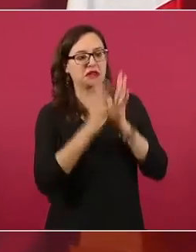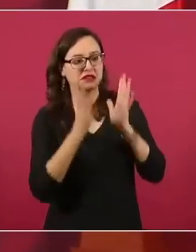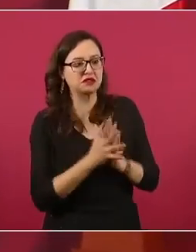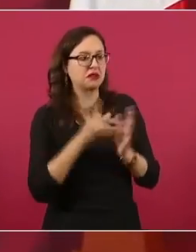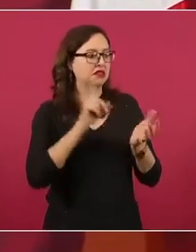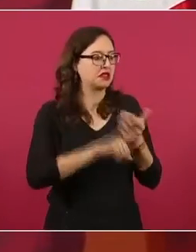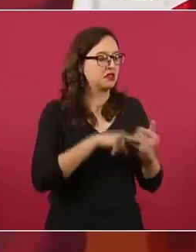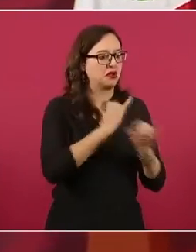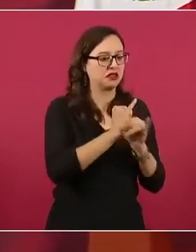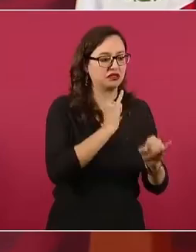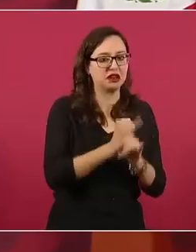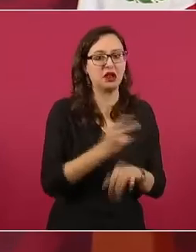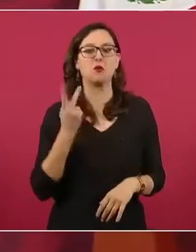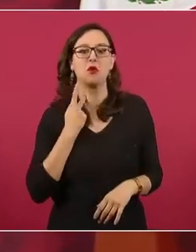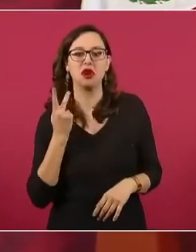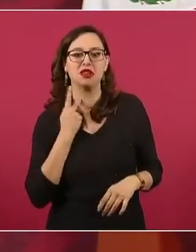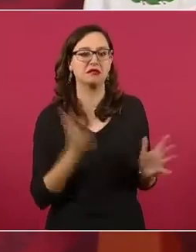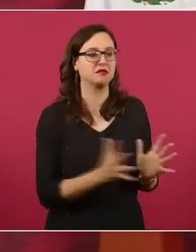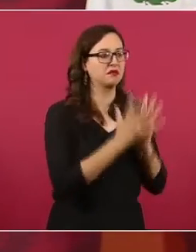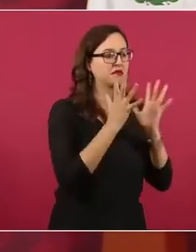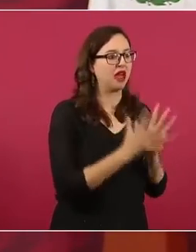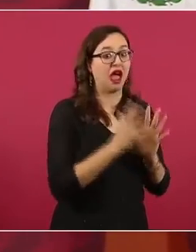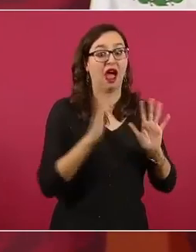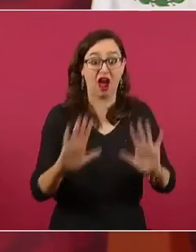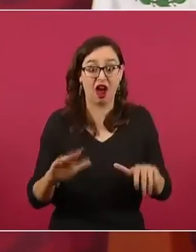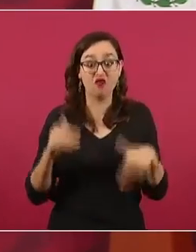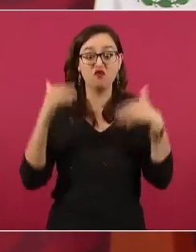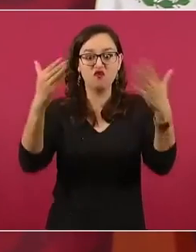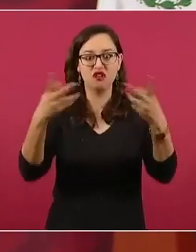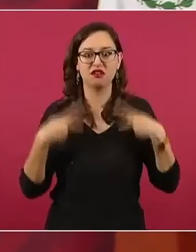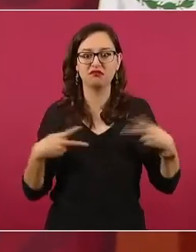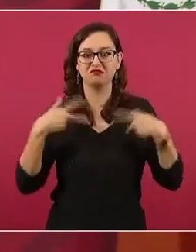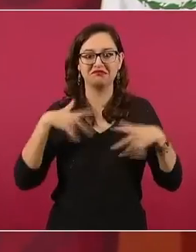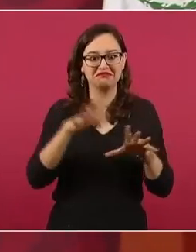que nos conozca el pueblo.